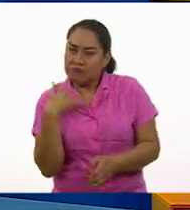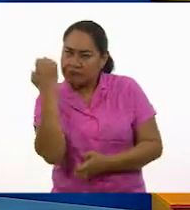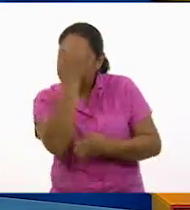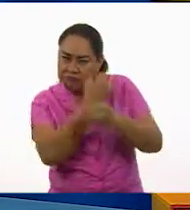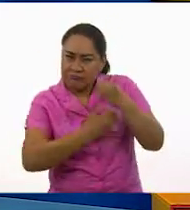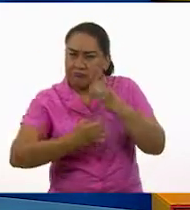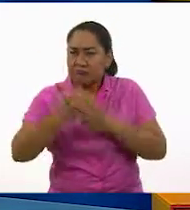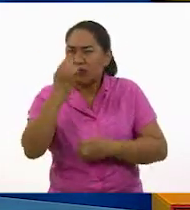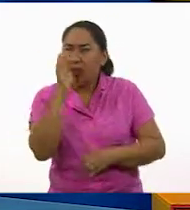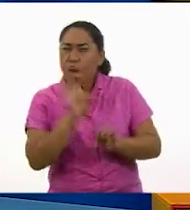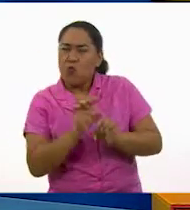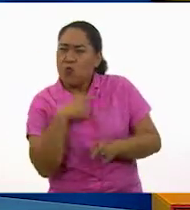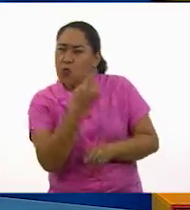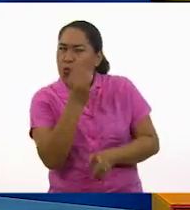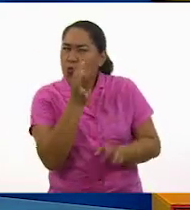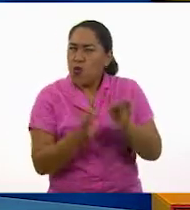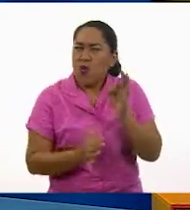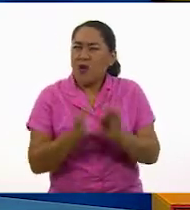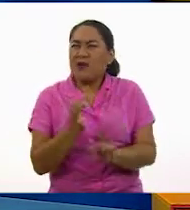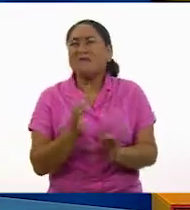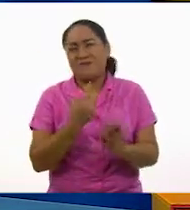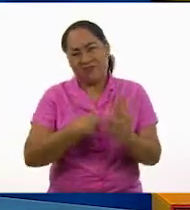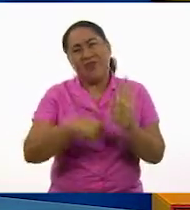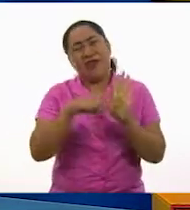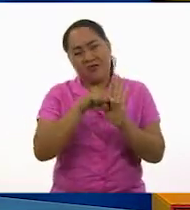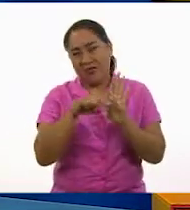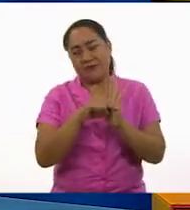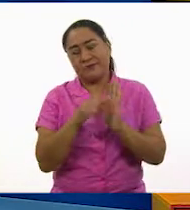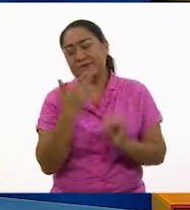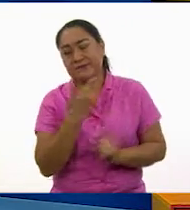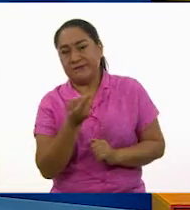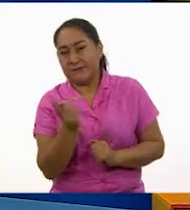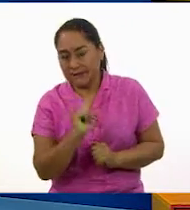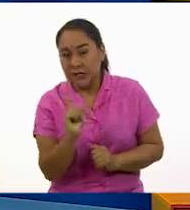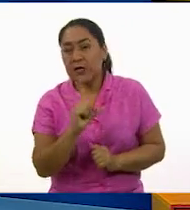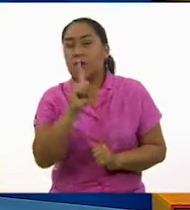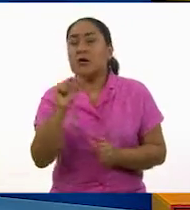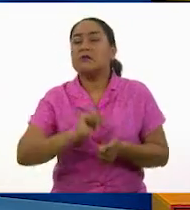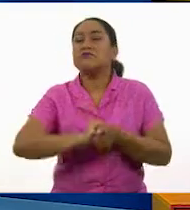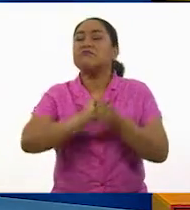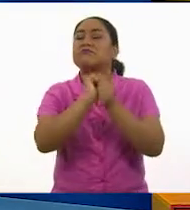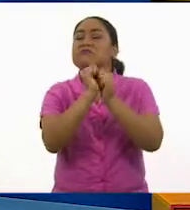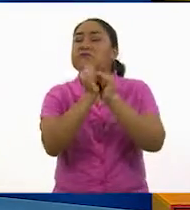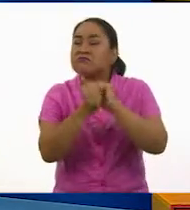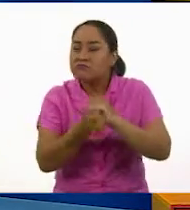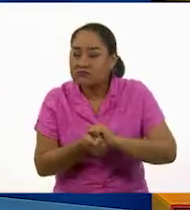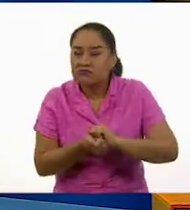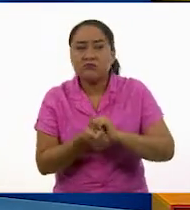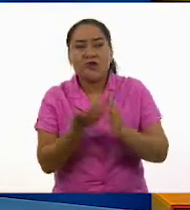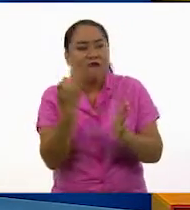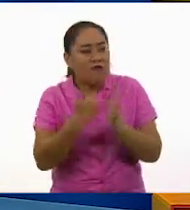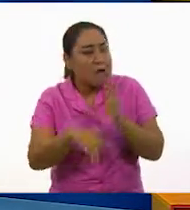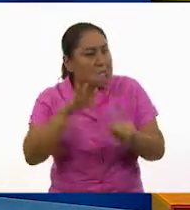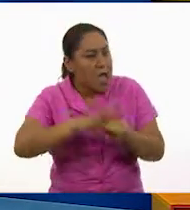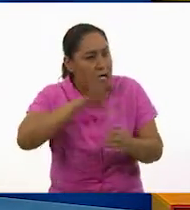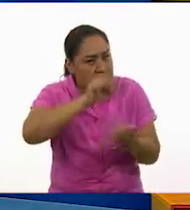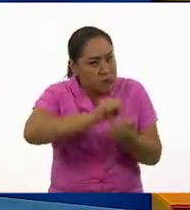negativo, irracional, que se forma sin motivo y sin el conocimiento necesario.